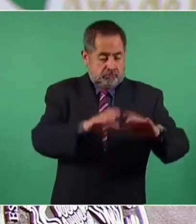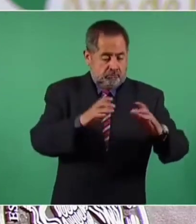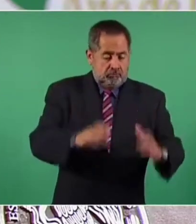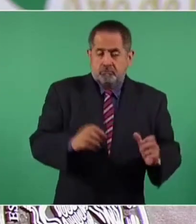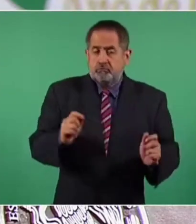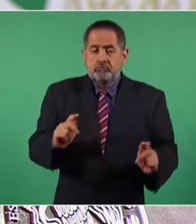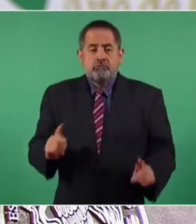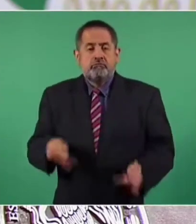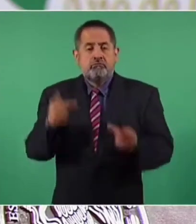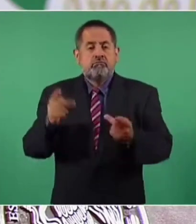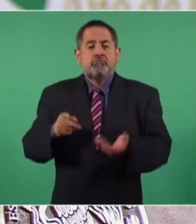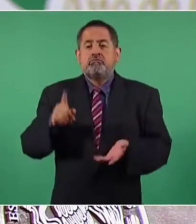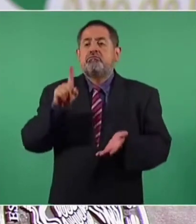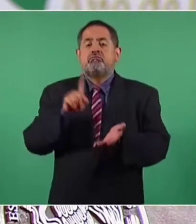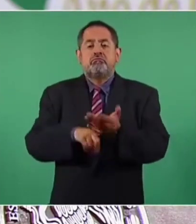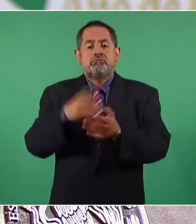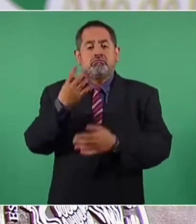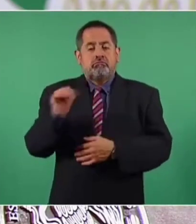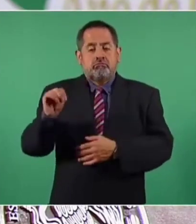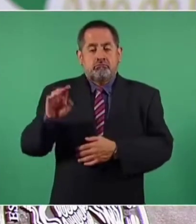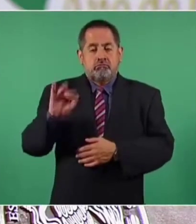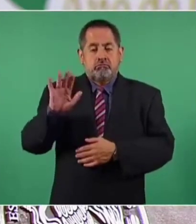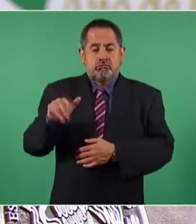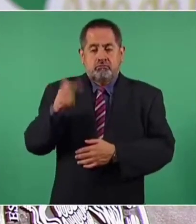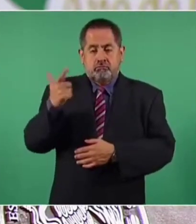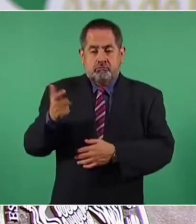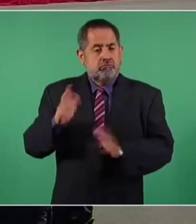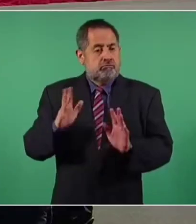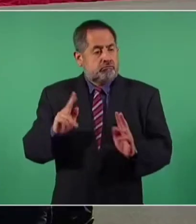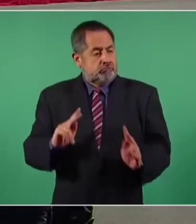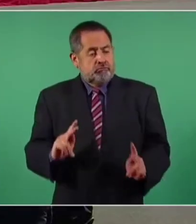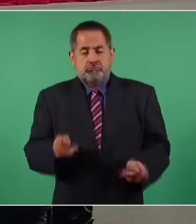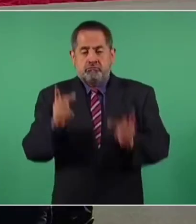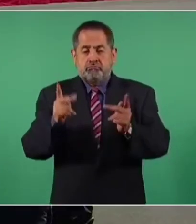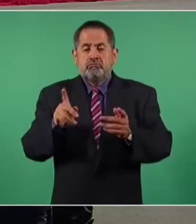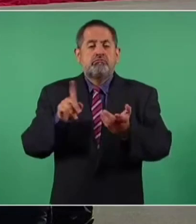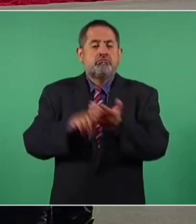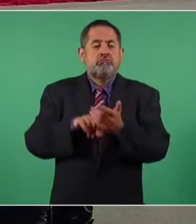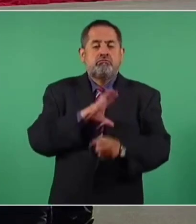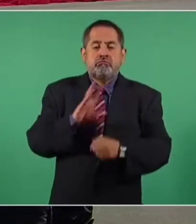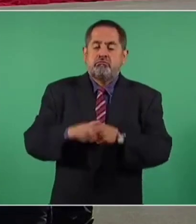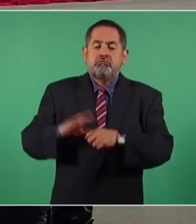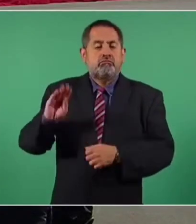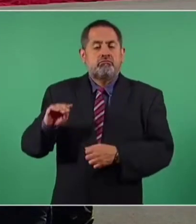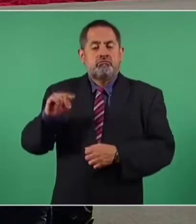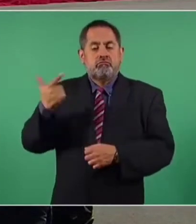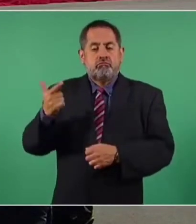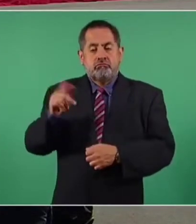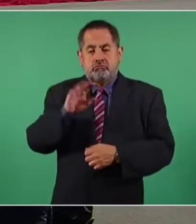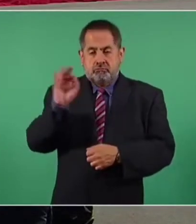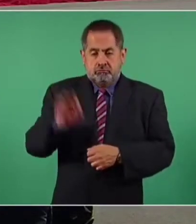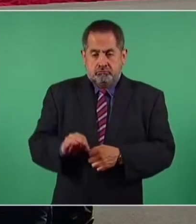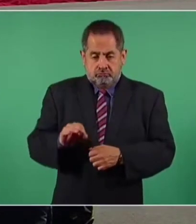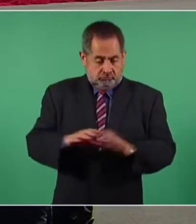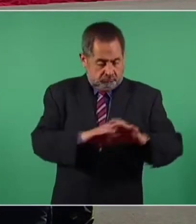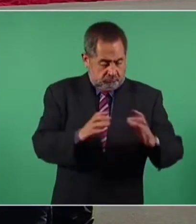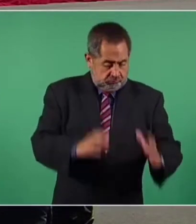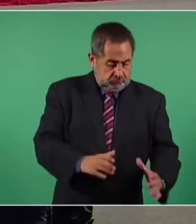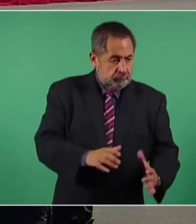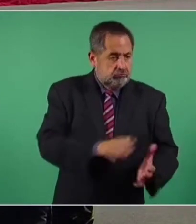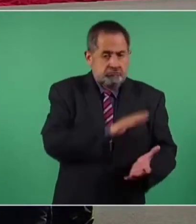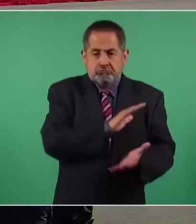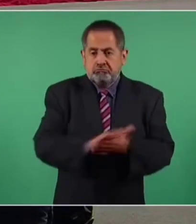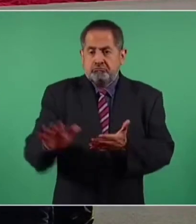vendieron 1.957, lo que equivale al 97% del volumen